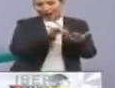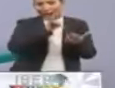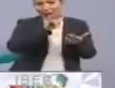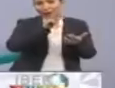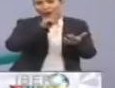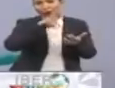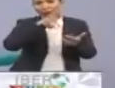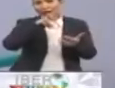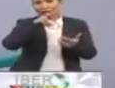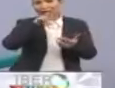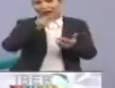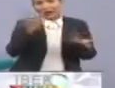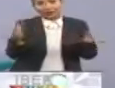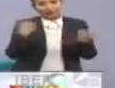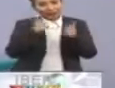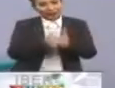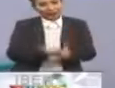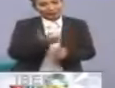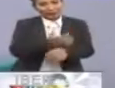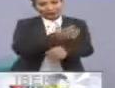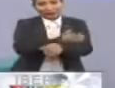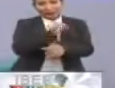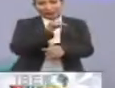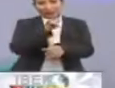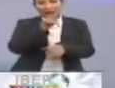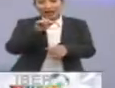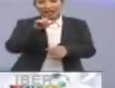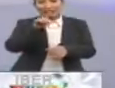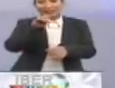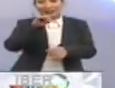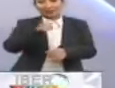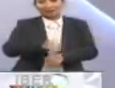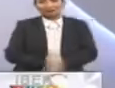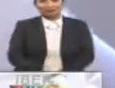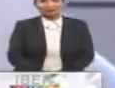de Iberoamérica. No se despeguen y acompáñenme. Esto es Iberoamérica al Día.